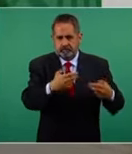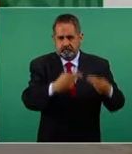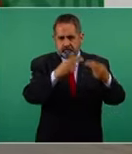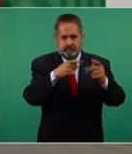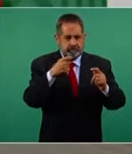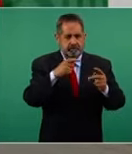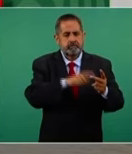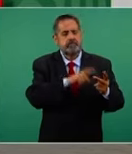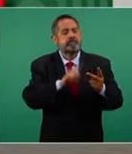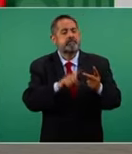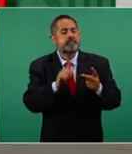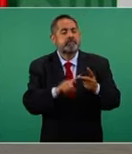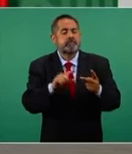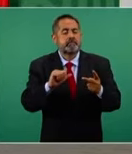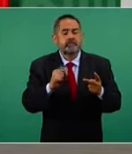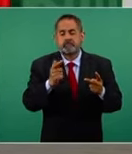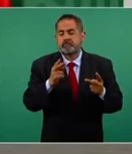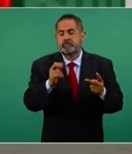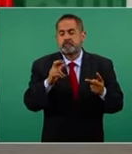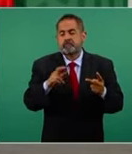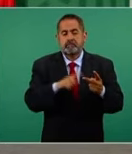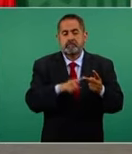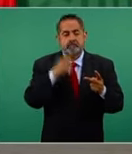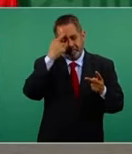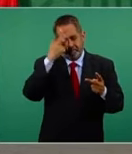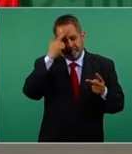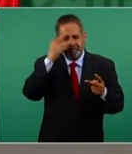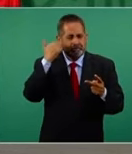pero esa es para el trife.